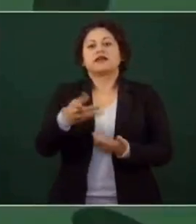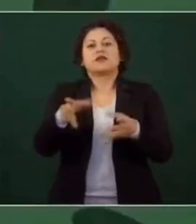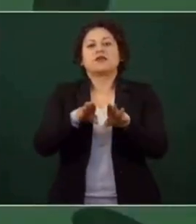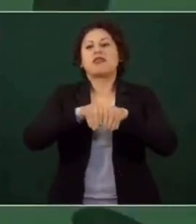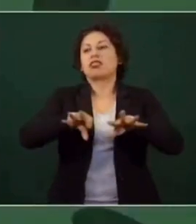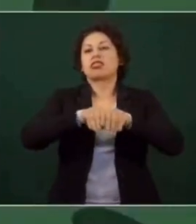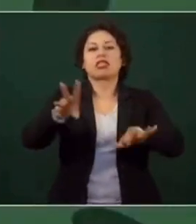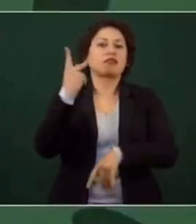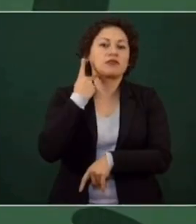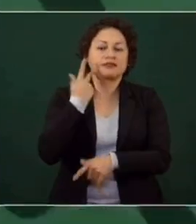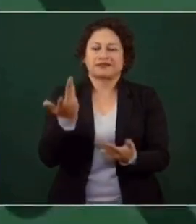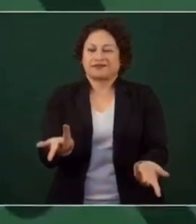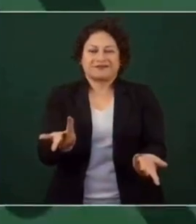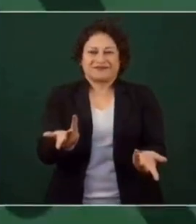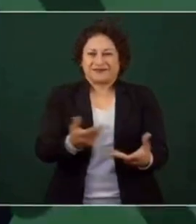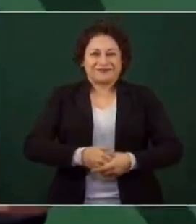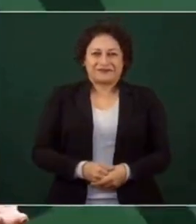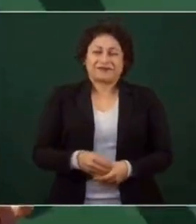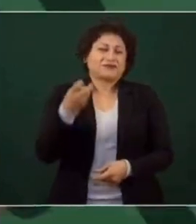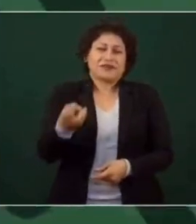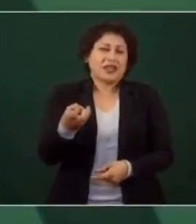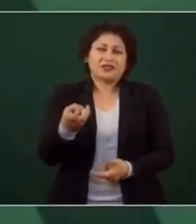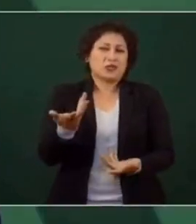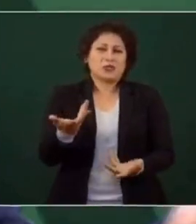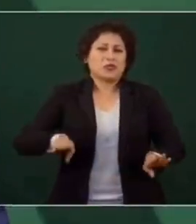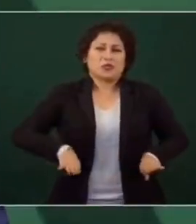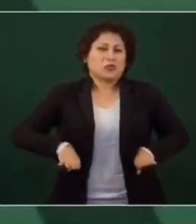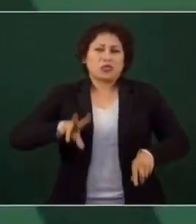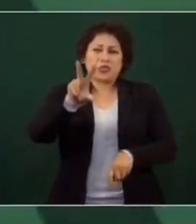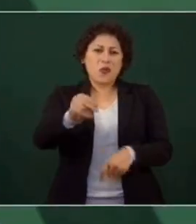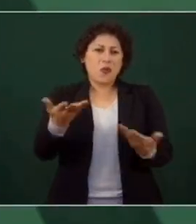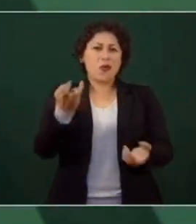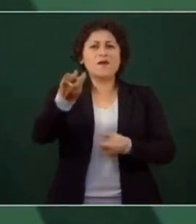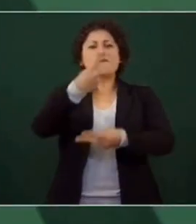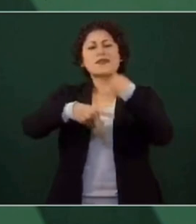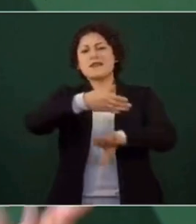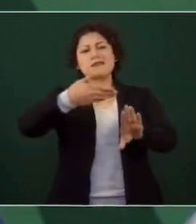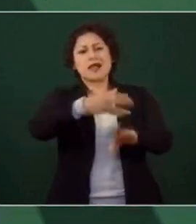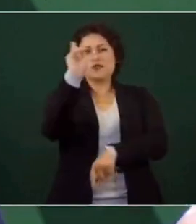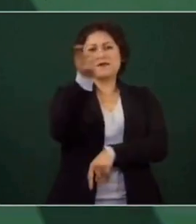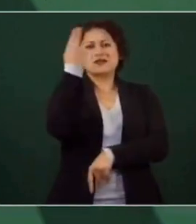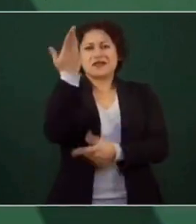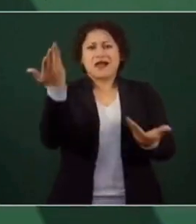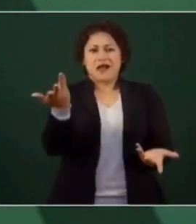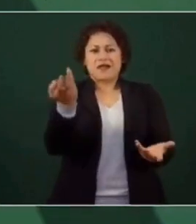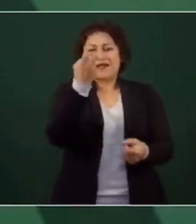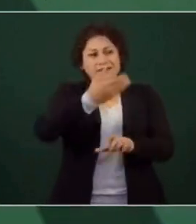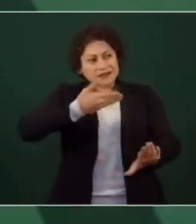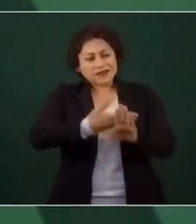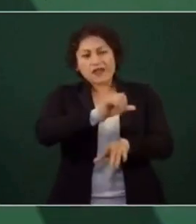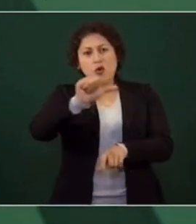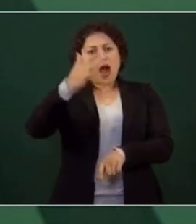haciendo politiquería. Eso no conviene, eso afecta a la universidad, a nuestra alma, mater.